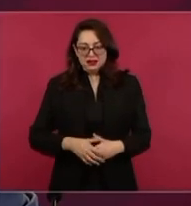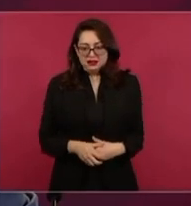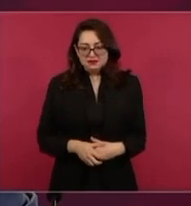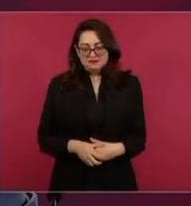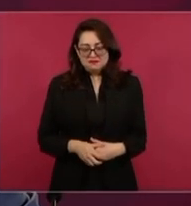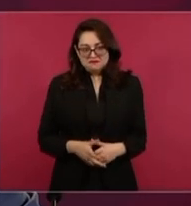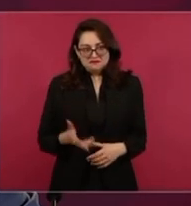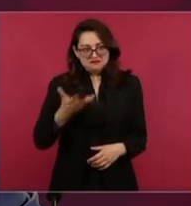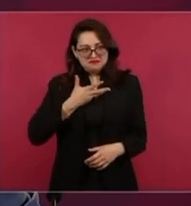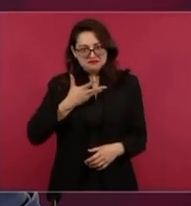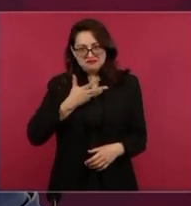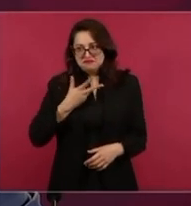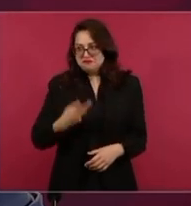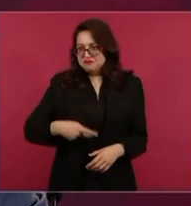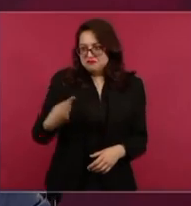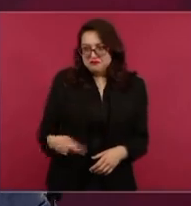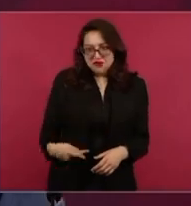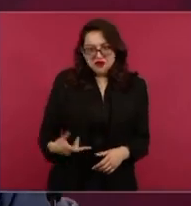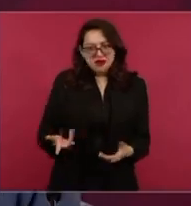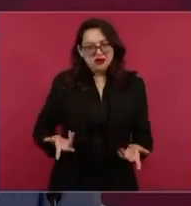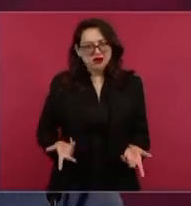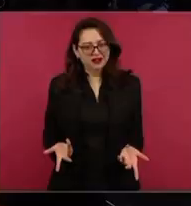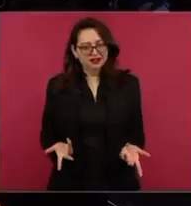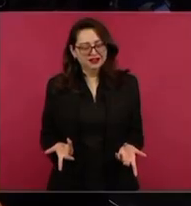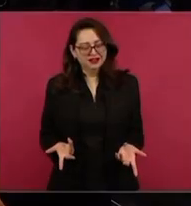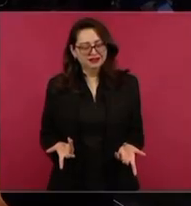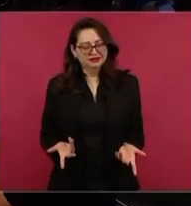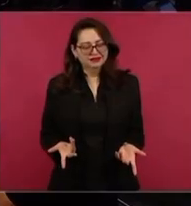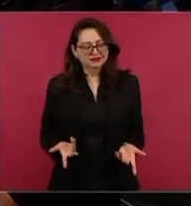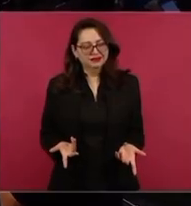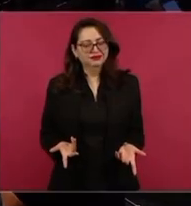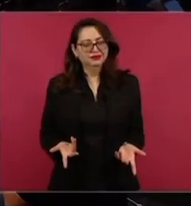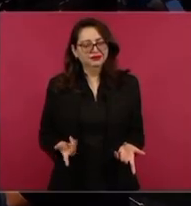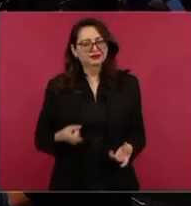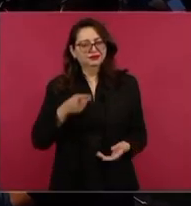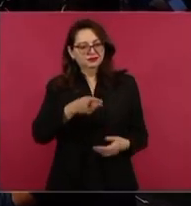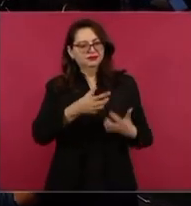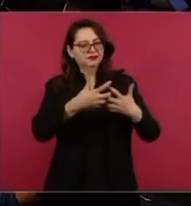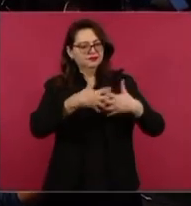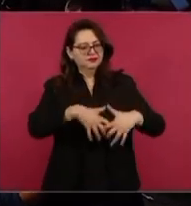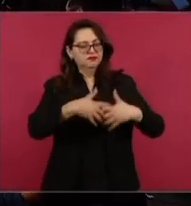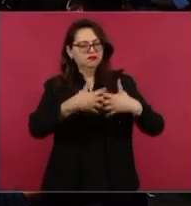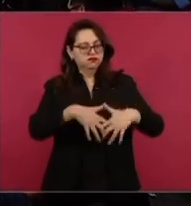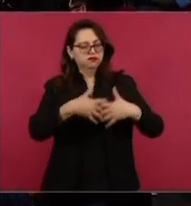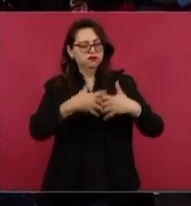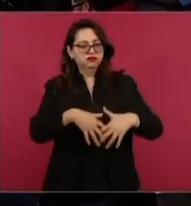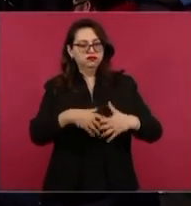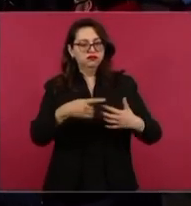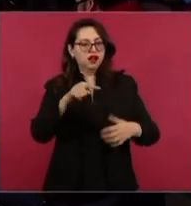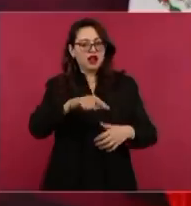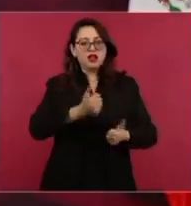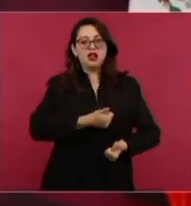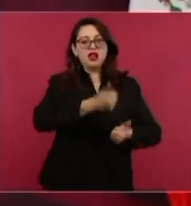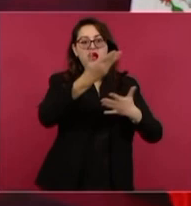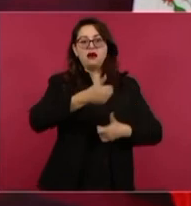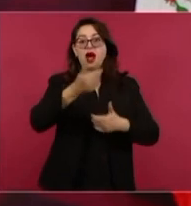Alston, que es una fábrica que hace trenes para todo el mundo.